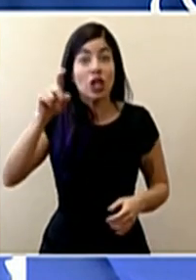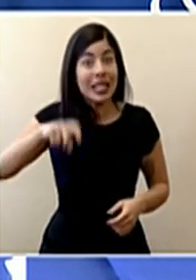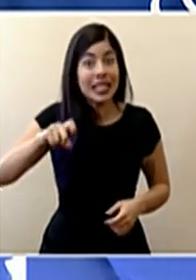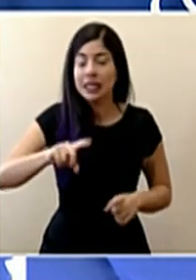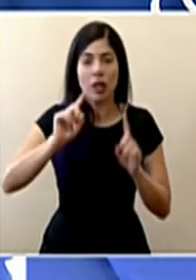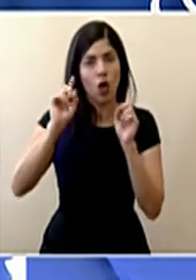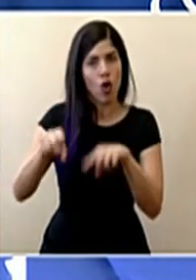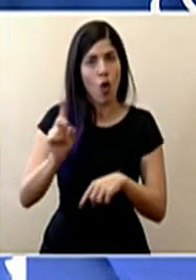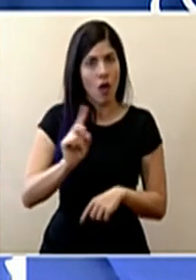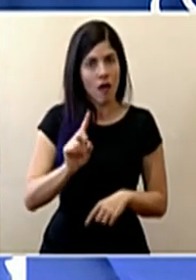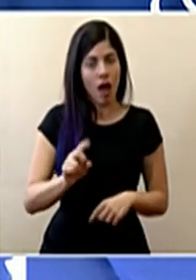no es necesario.